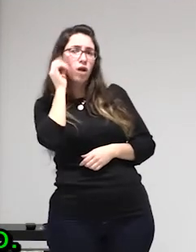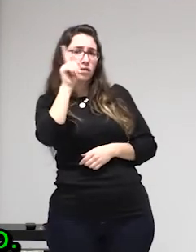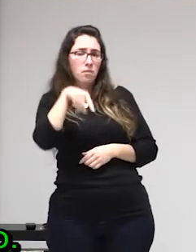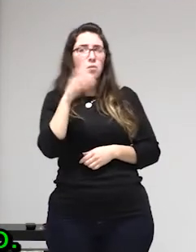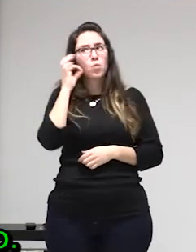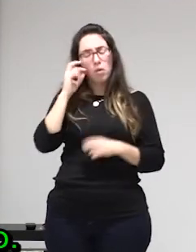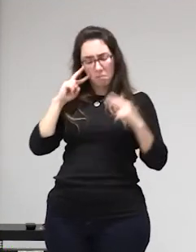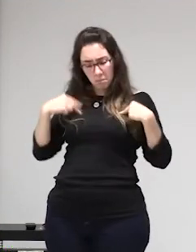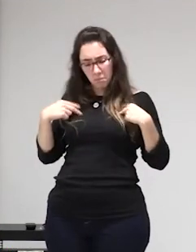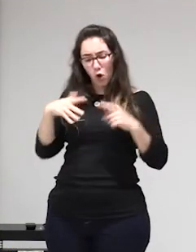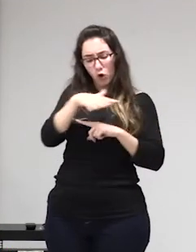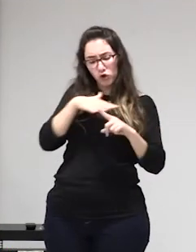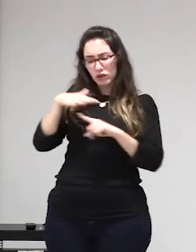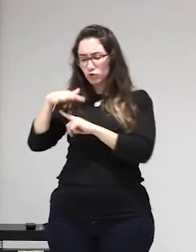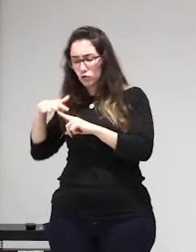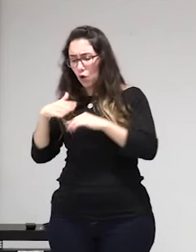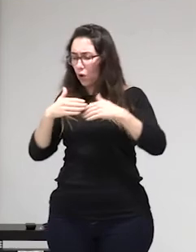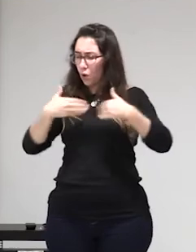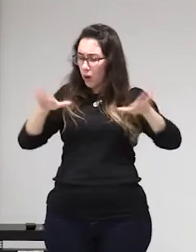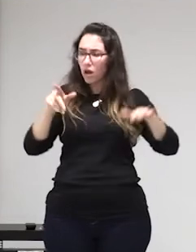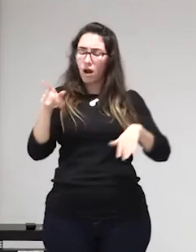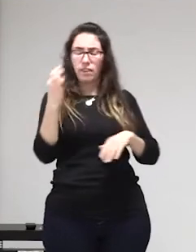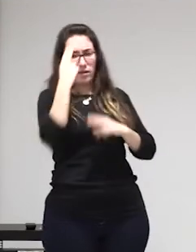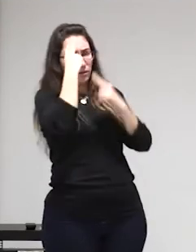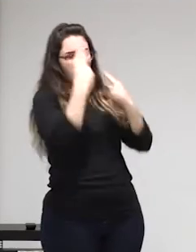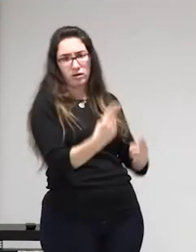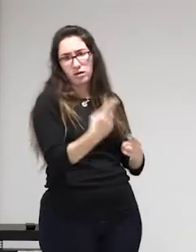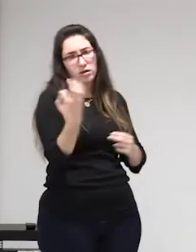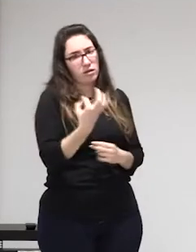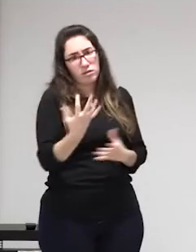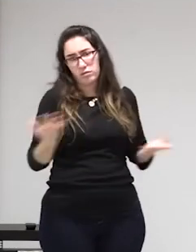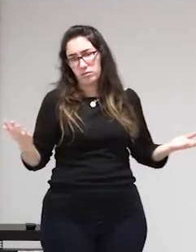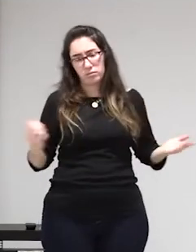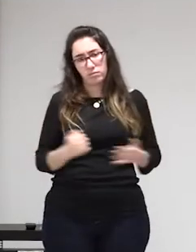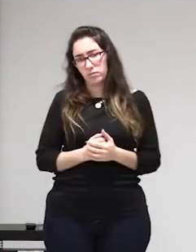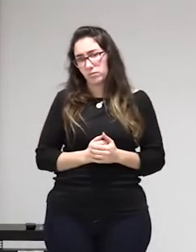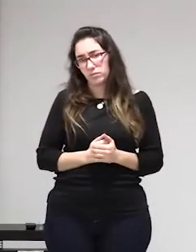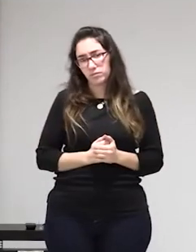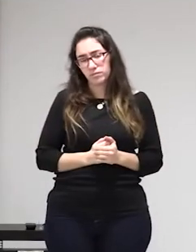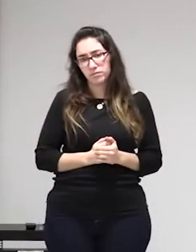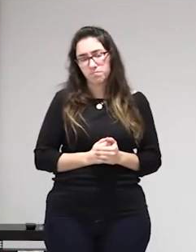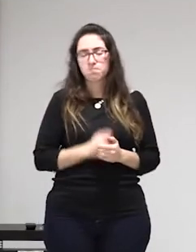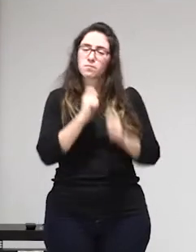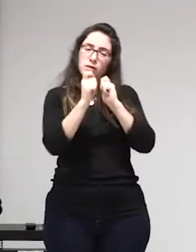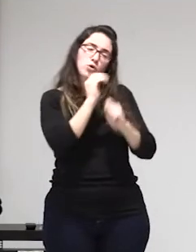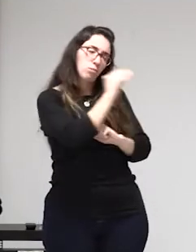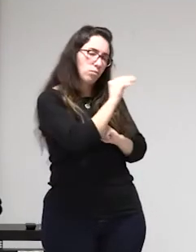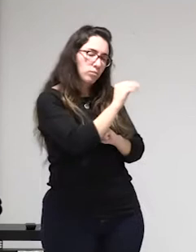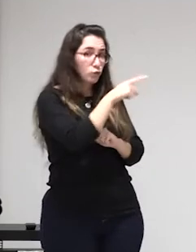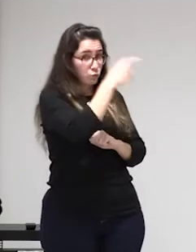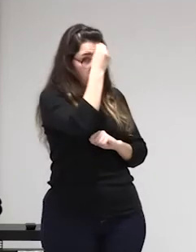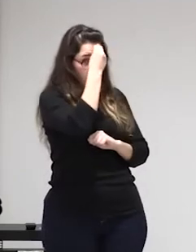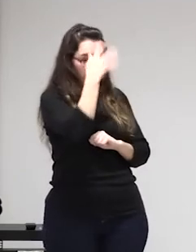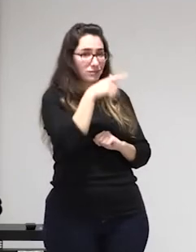si que es un abuso es decir las personas somos completamente conscientes de cual es el contexto en el que nos movemos o la